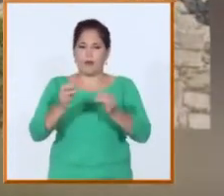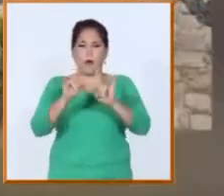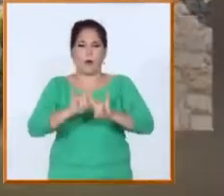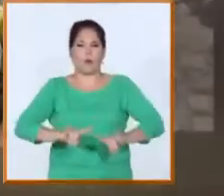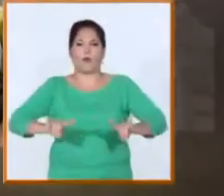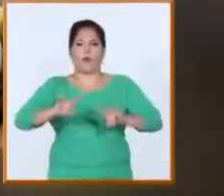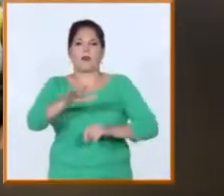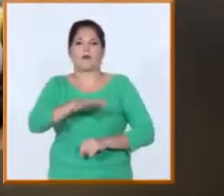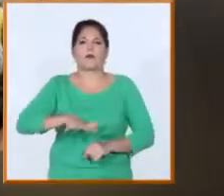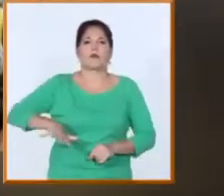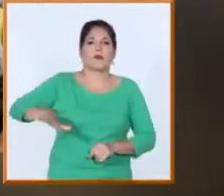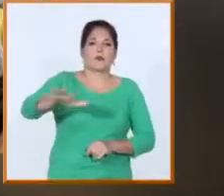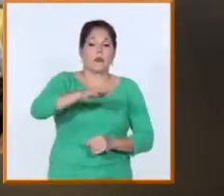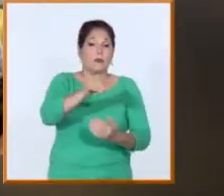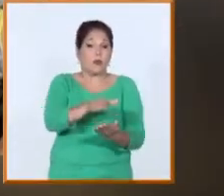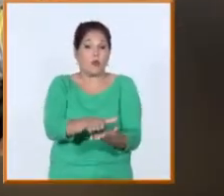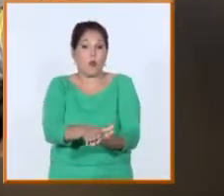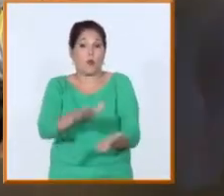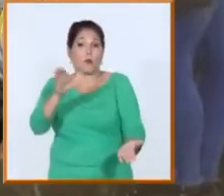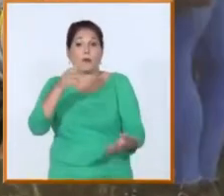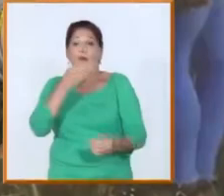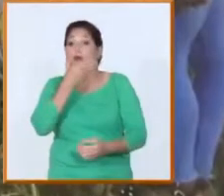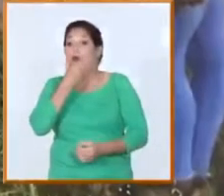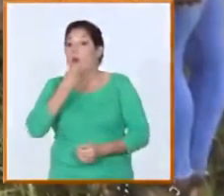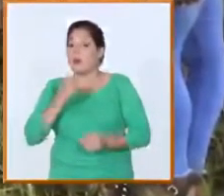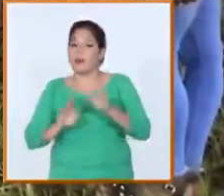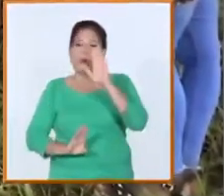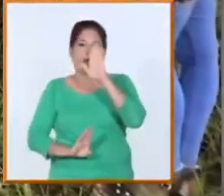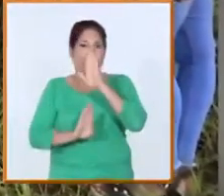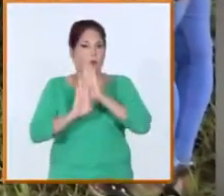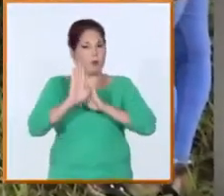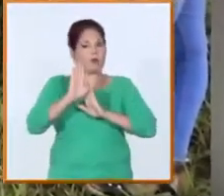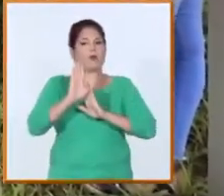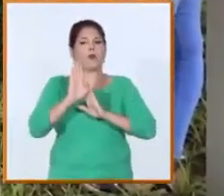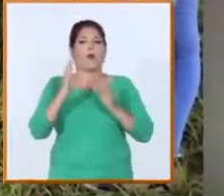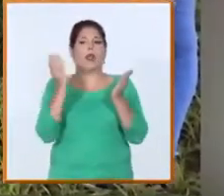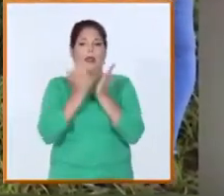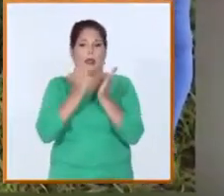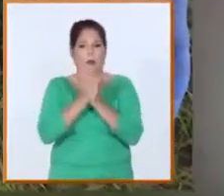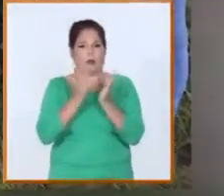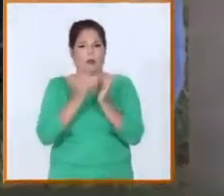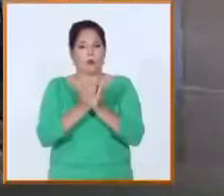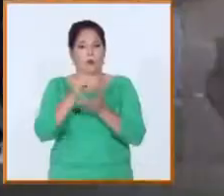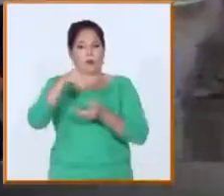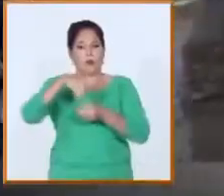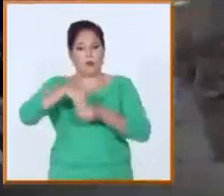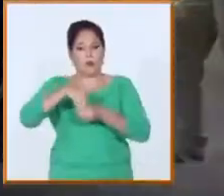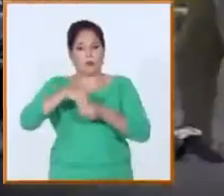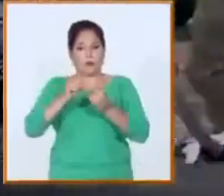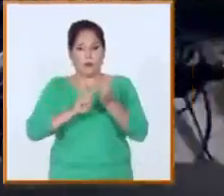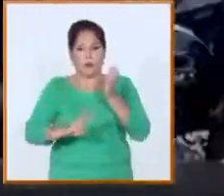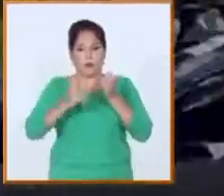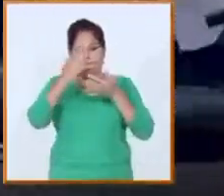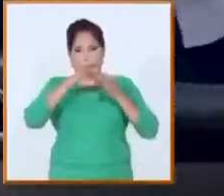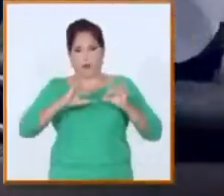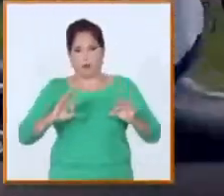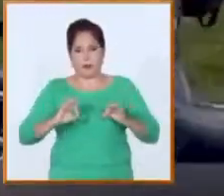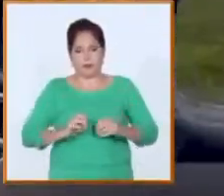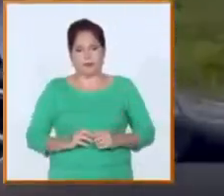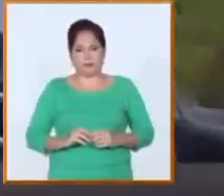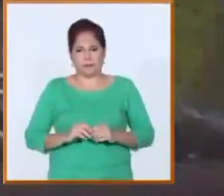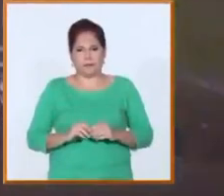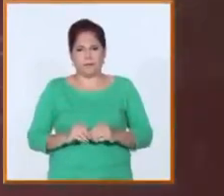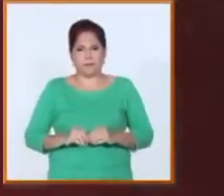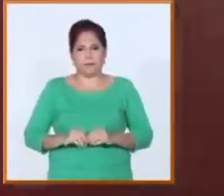en la sociedad y el compromiso de los jóvenes y estudiantes en la Casa de Altos Estudios en Artemisa Rauden González y Niur